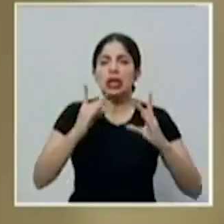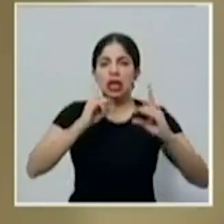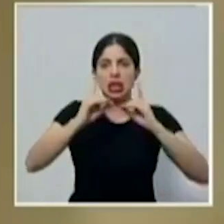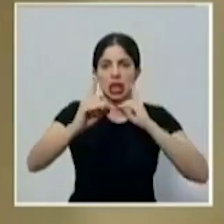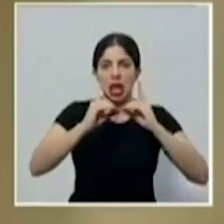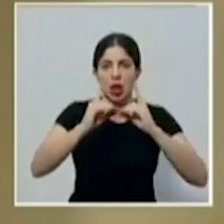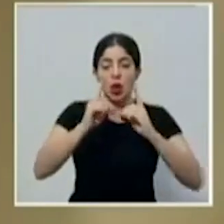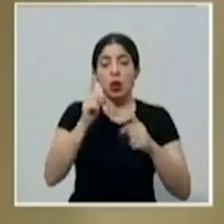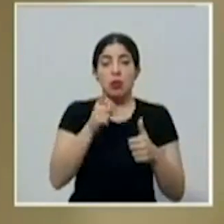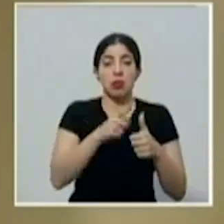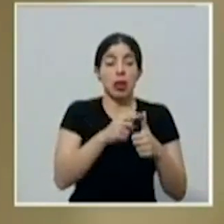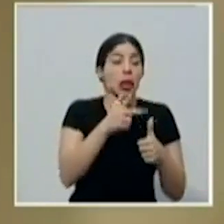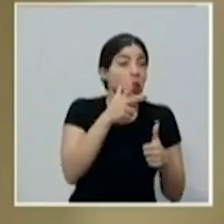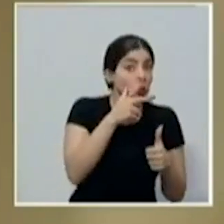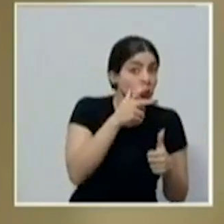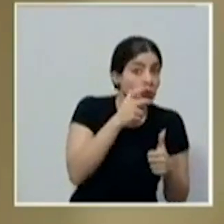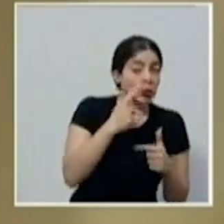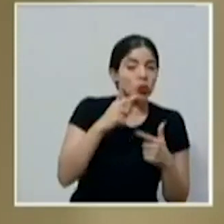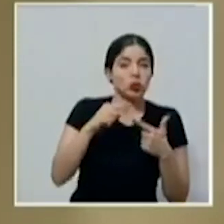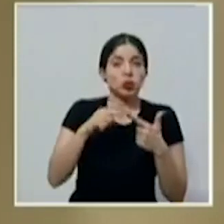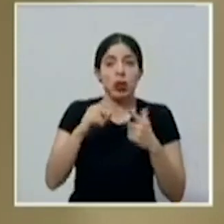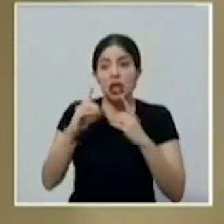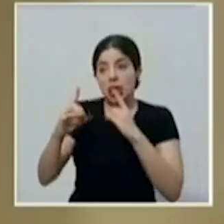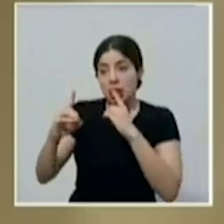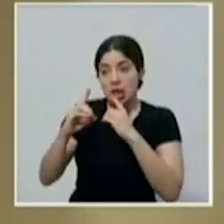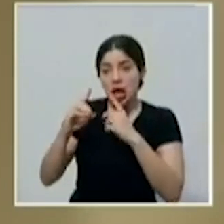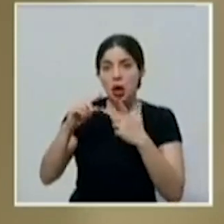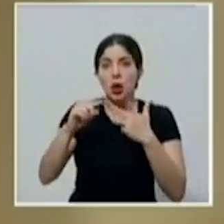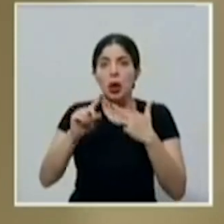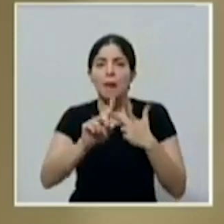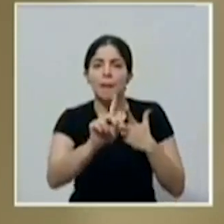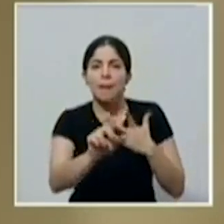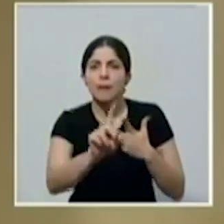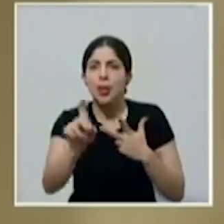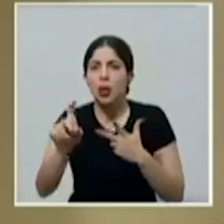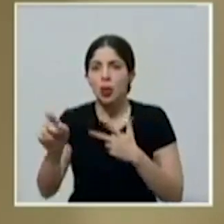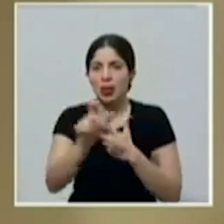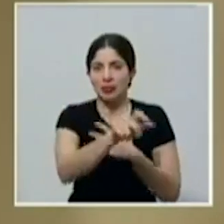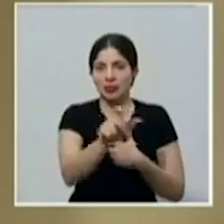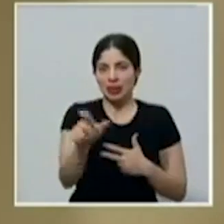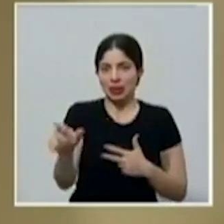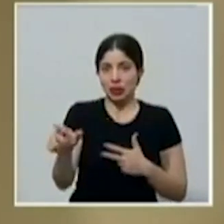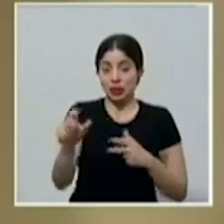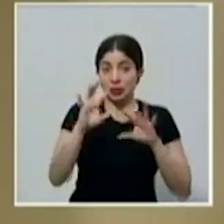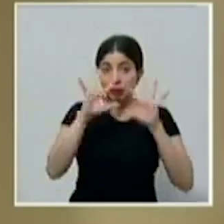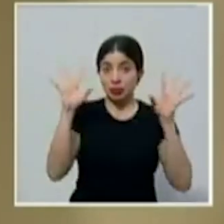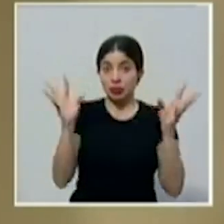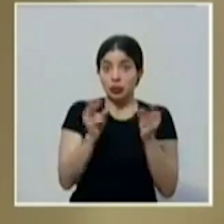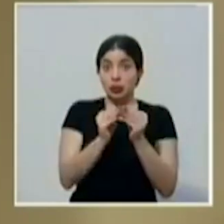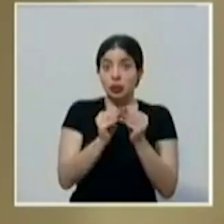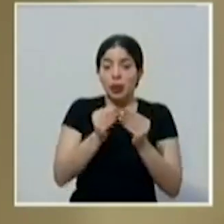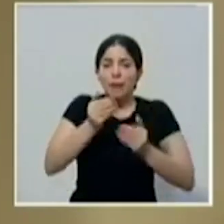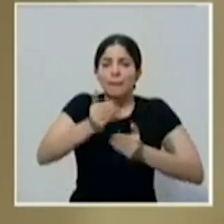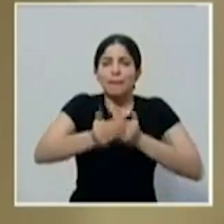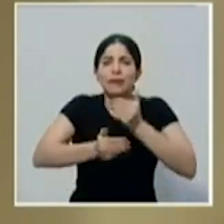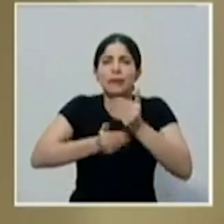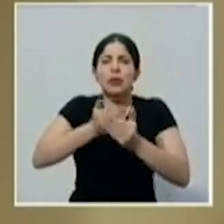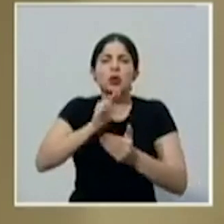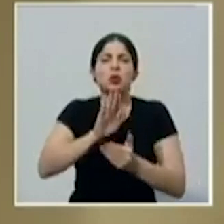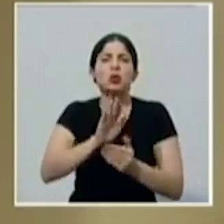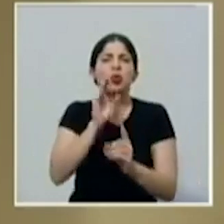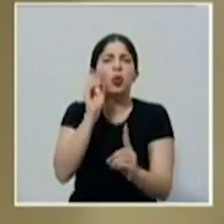escuchar, sino que dialogar y consultar a la ciudadanía. Y este proceso lo que pretende es